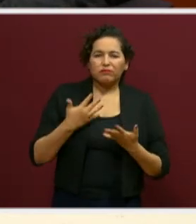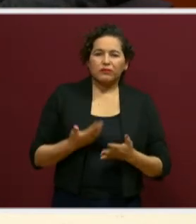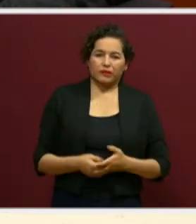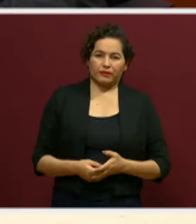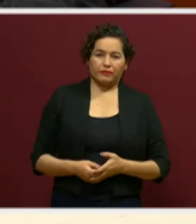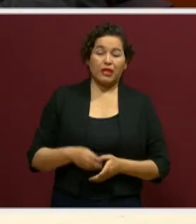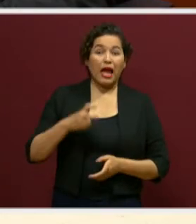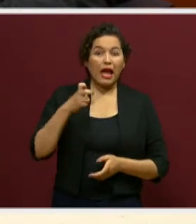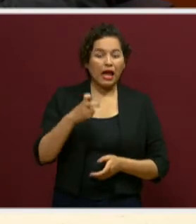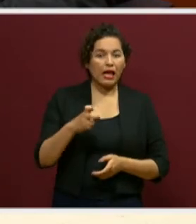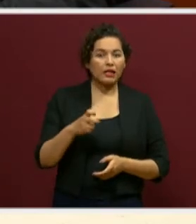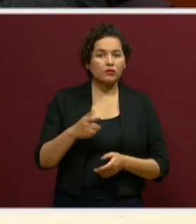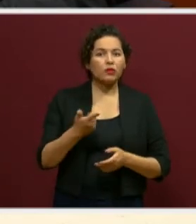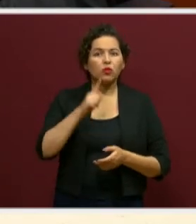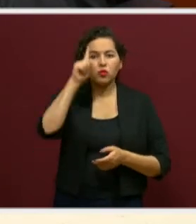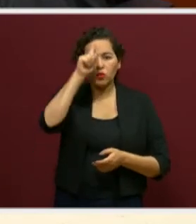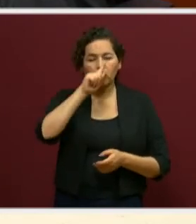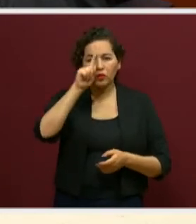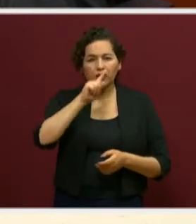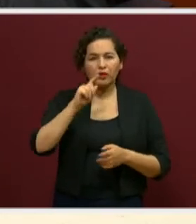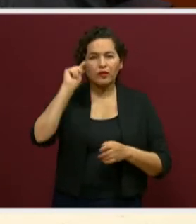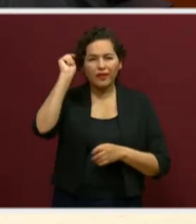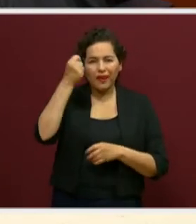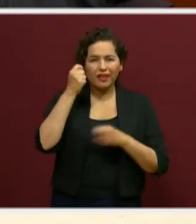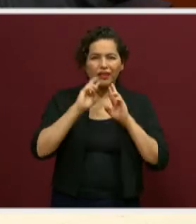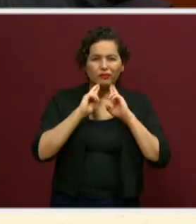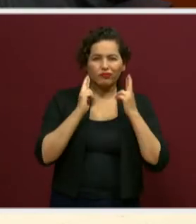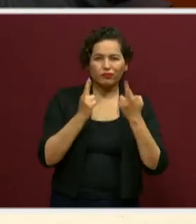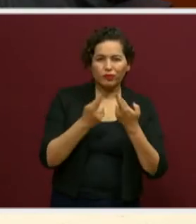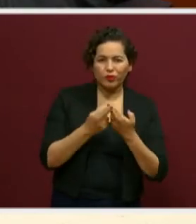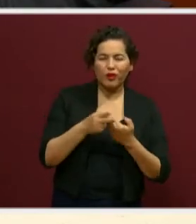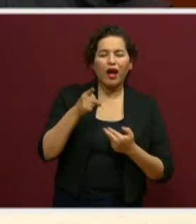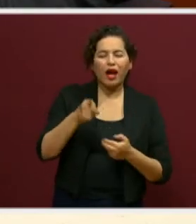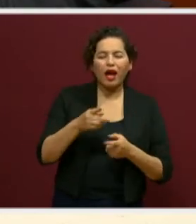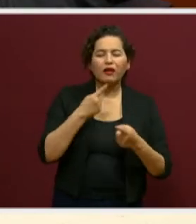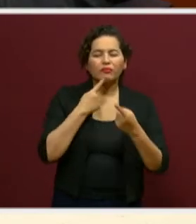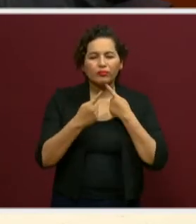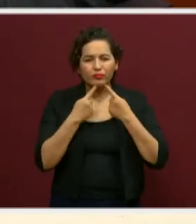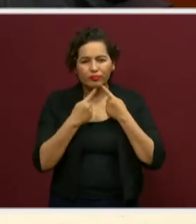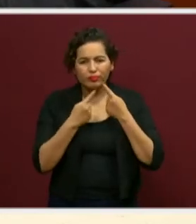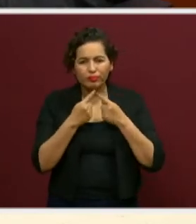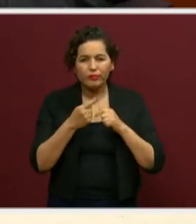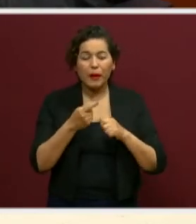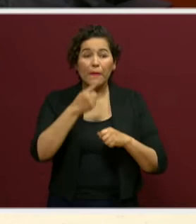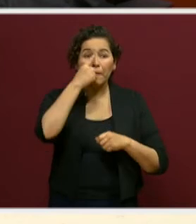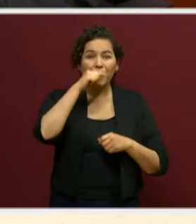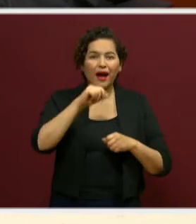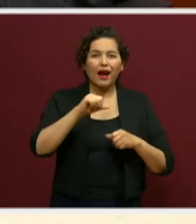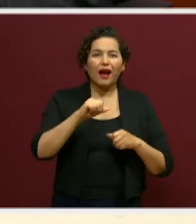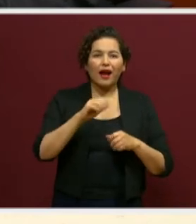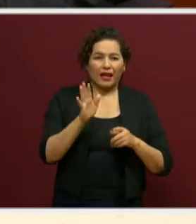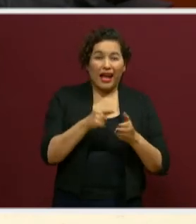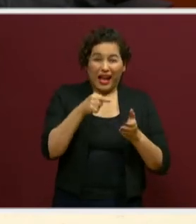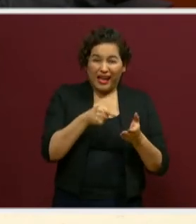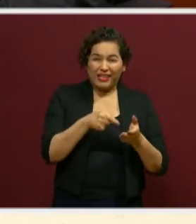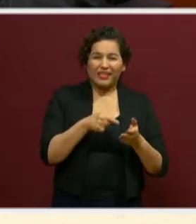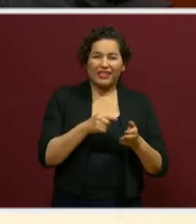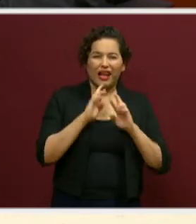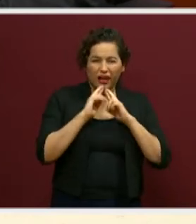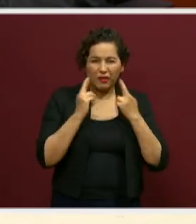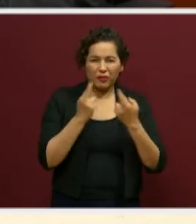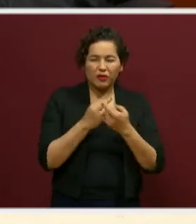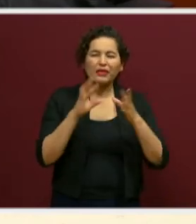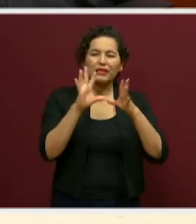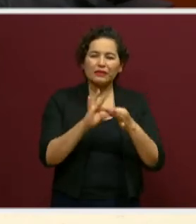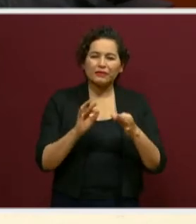consejos técnicos escolares, porque ha habido actividades para enfrentar esto, pero es interesante